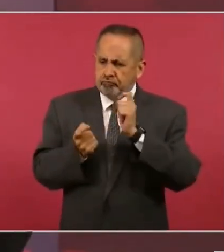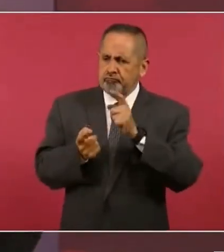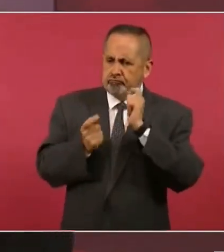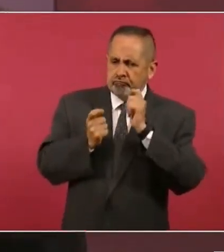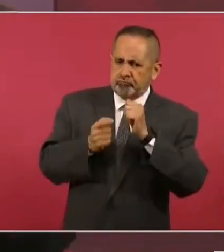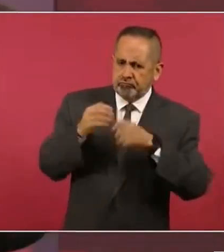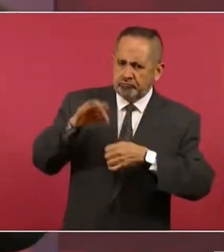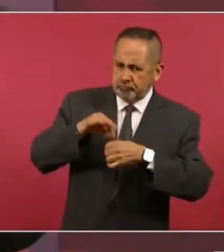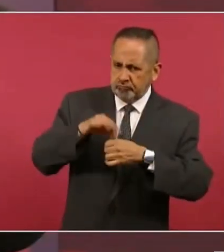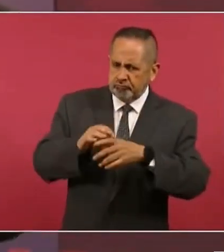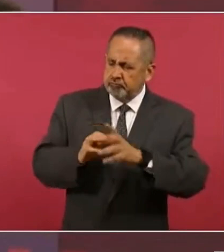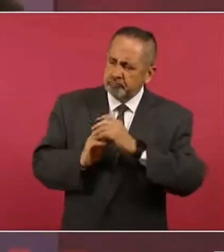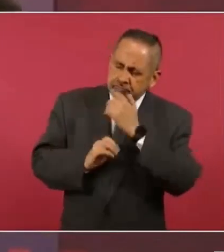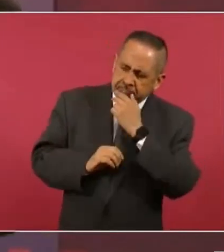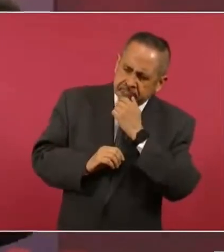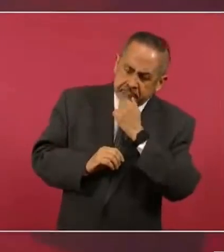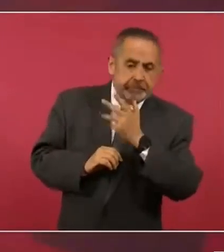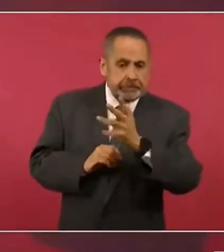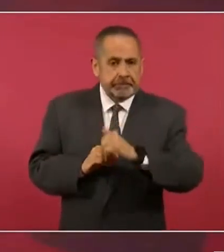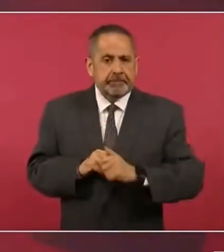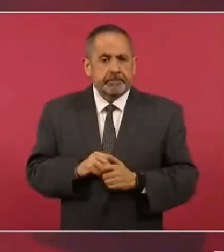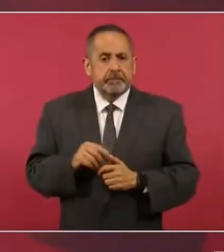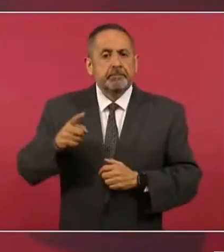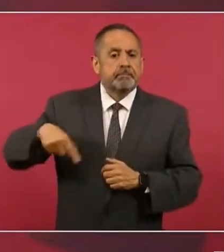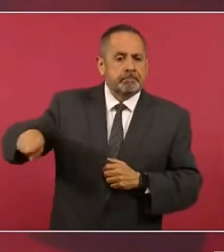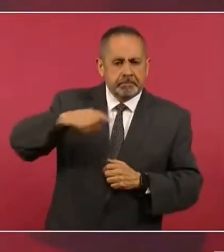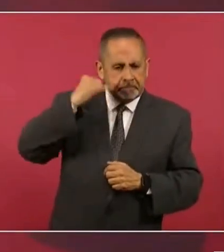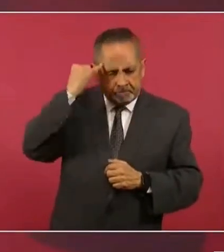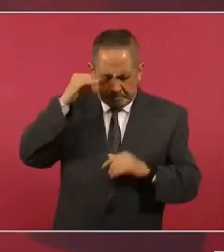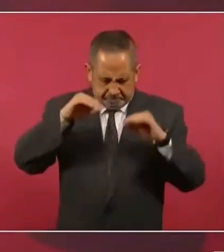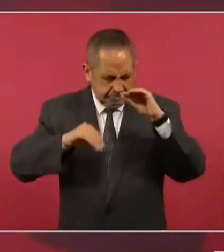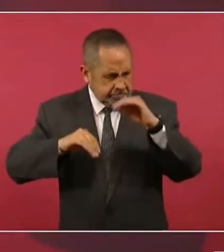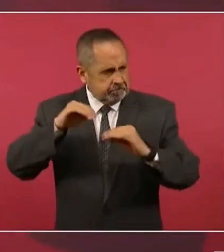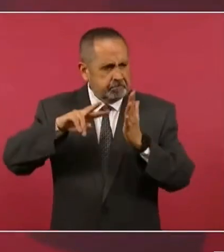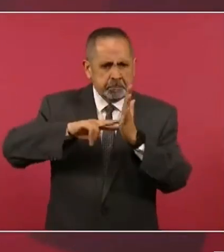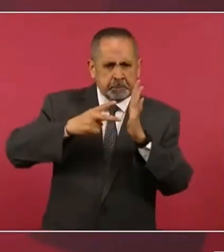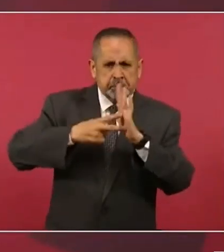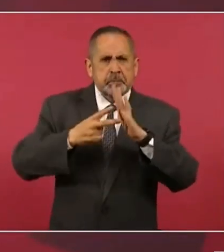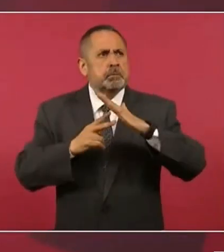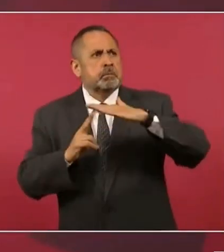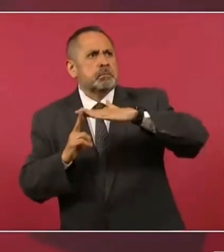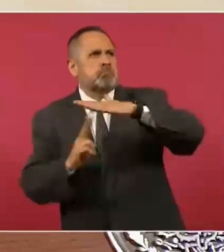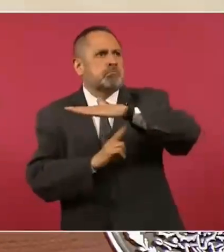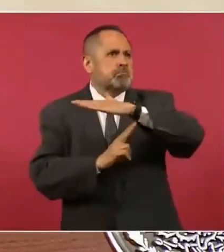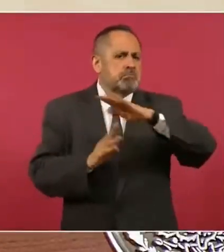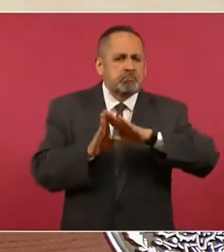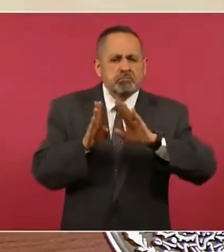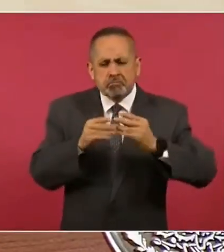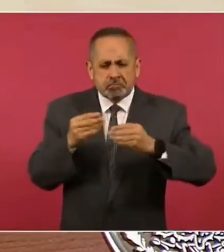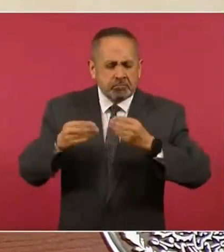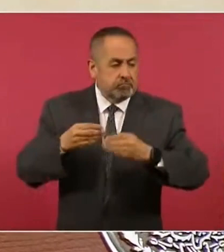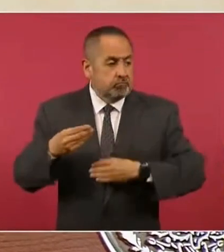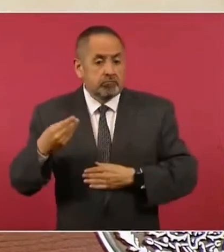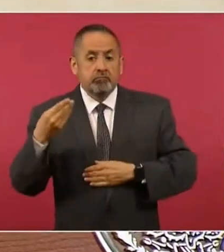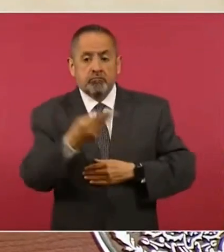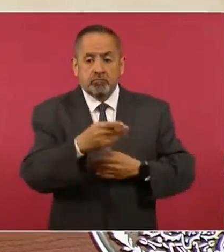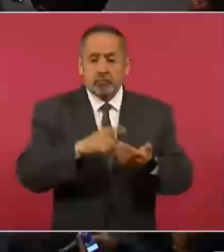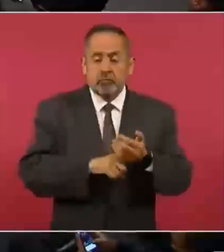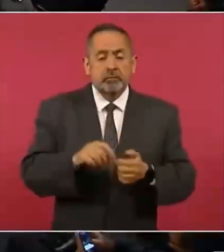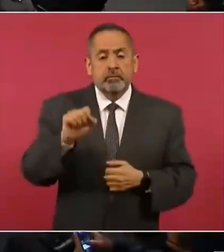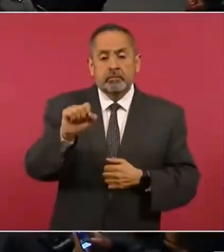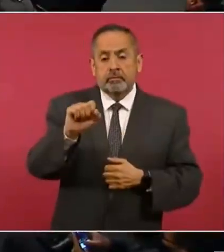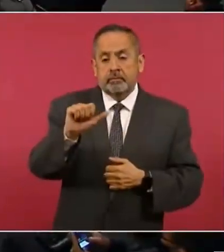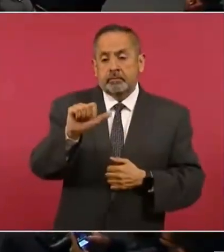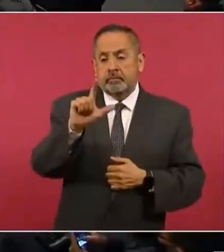pero hicieron el proyecto, se lo presentaron a Salinas